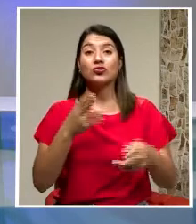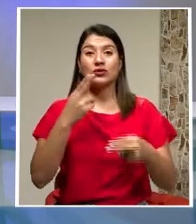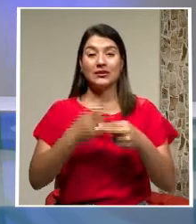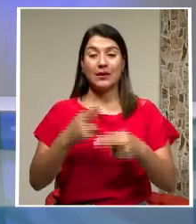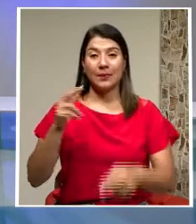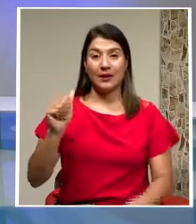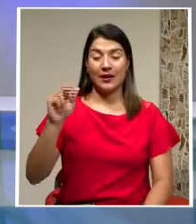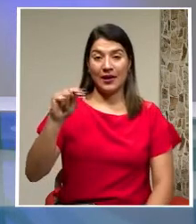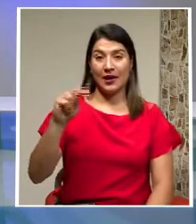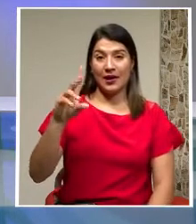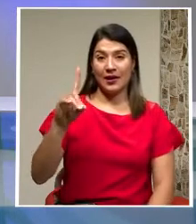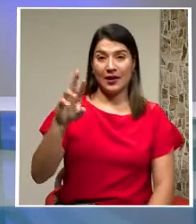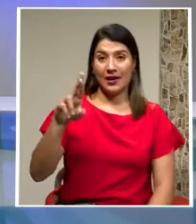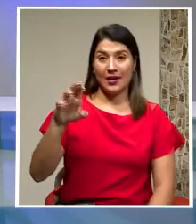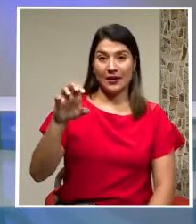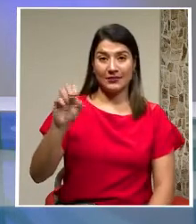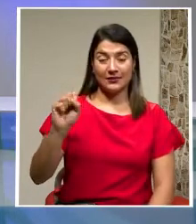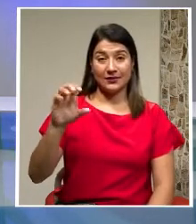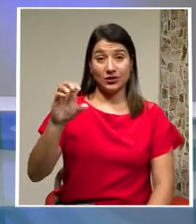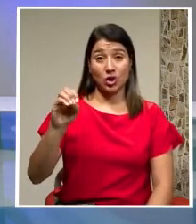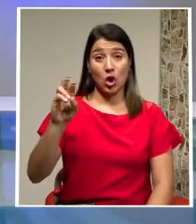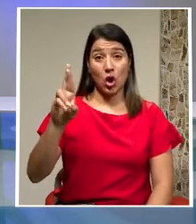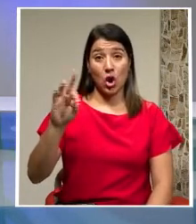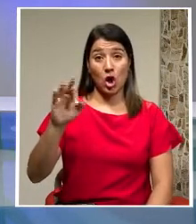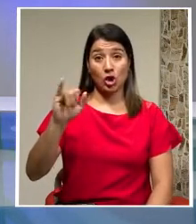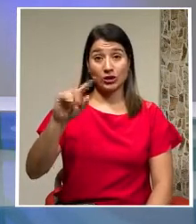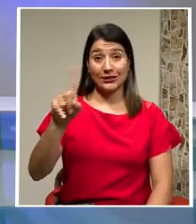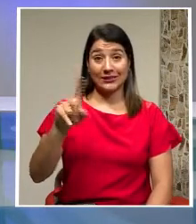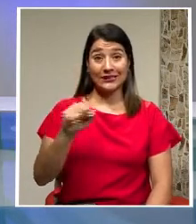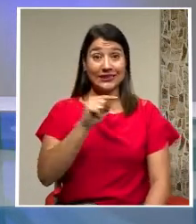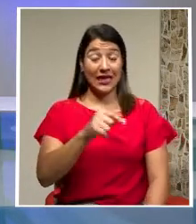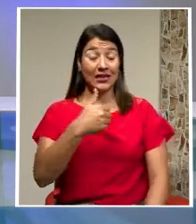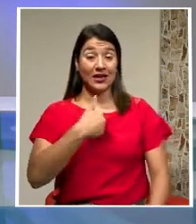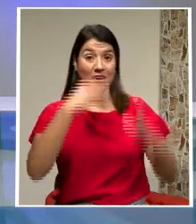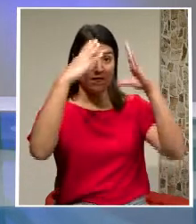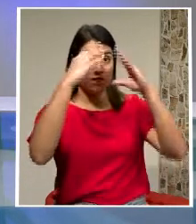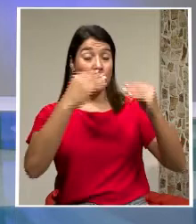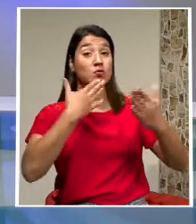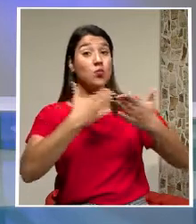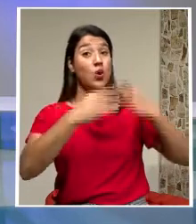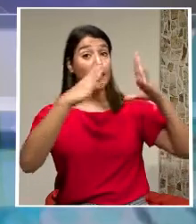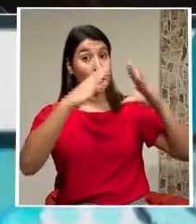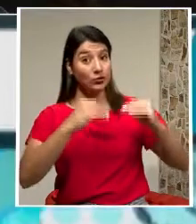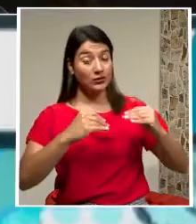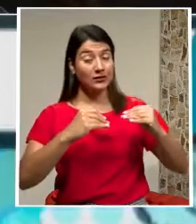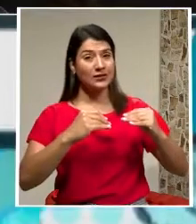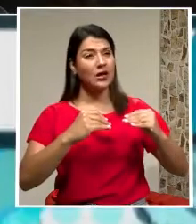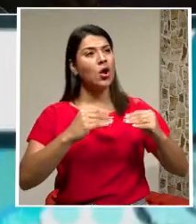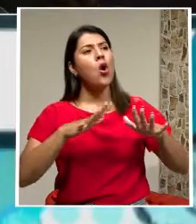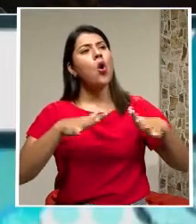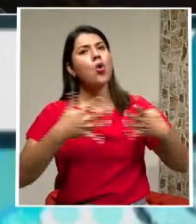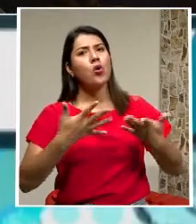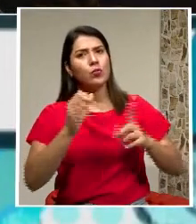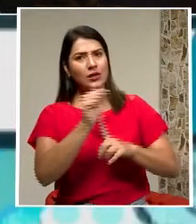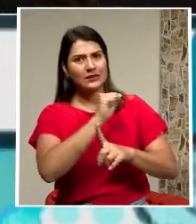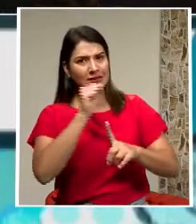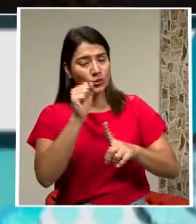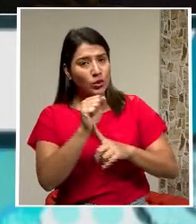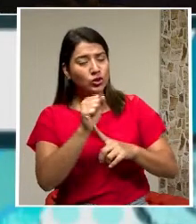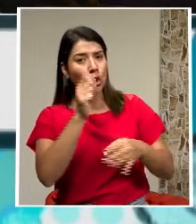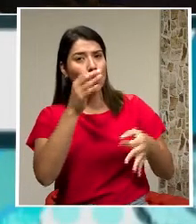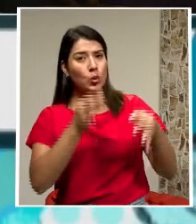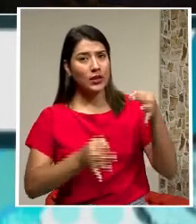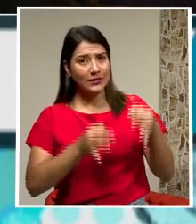Ortiz, quien nos trae los detalles de esta información. Buenas noches, Andrés. ¿Cuál es la situación judicial